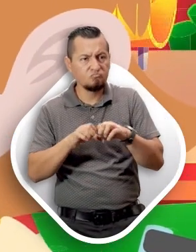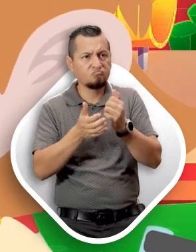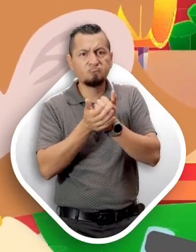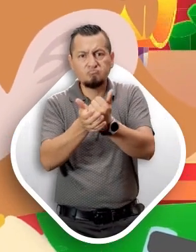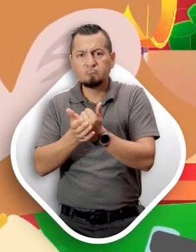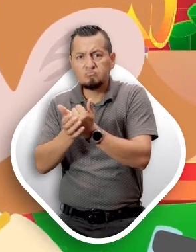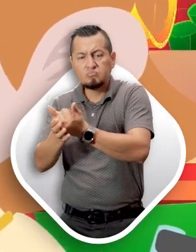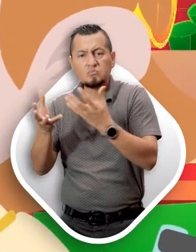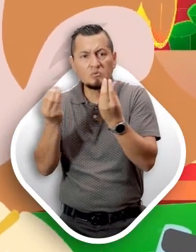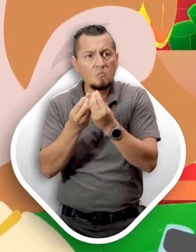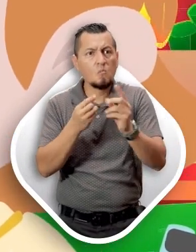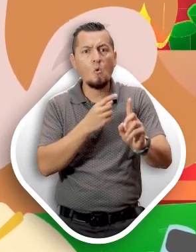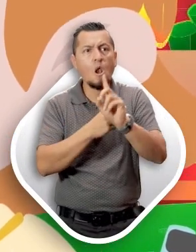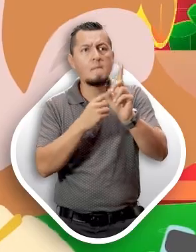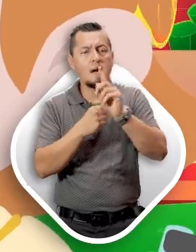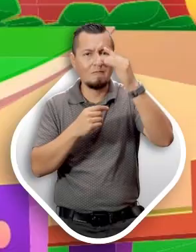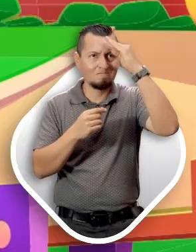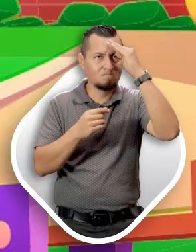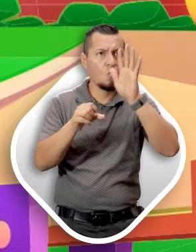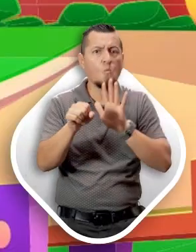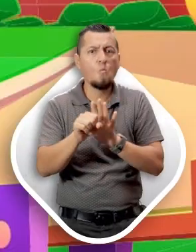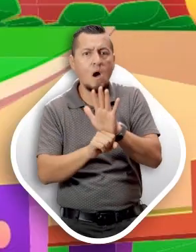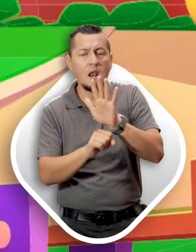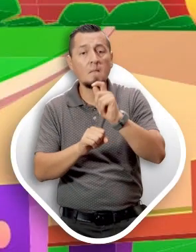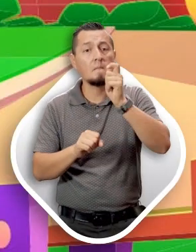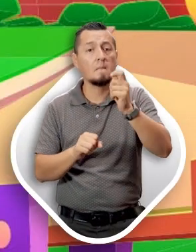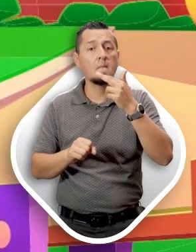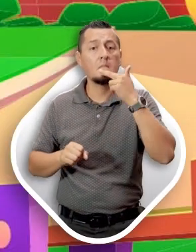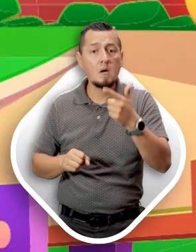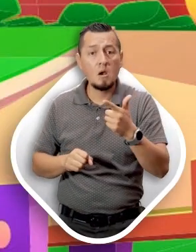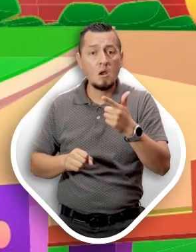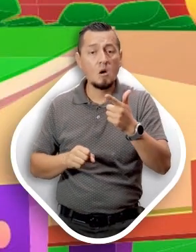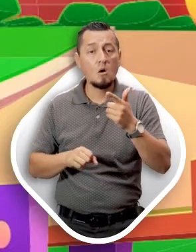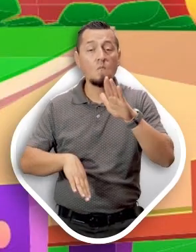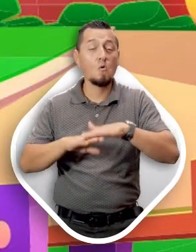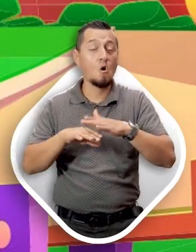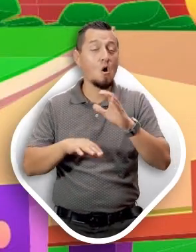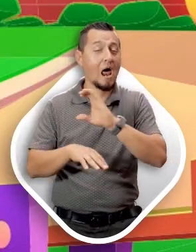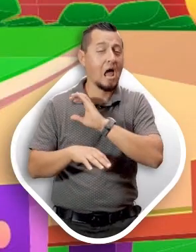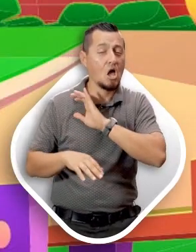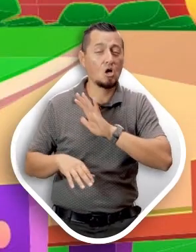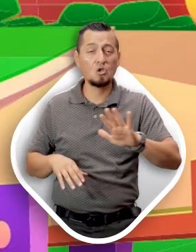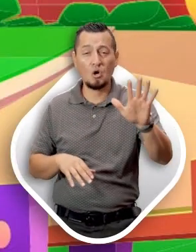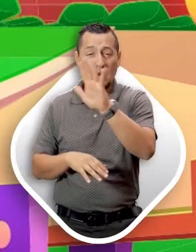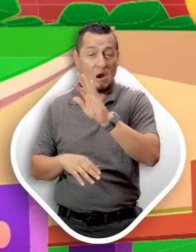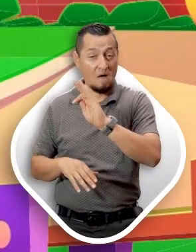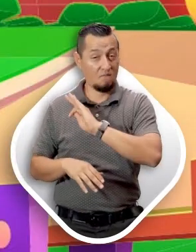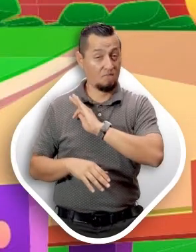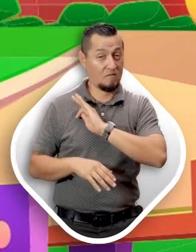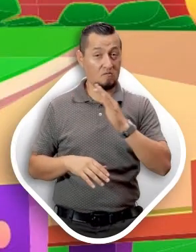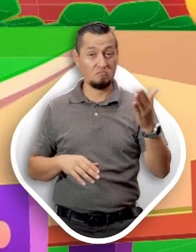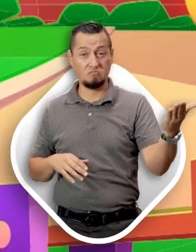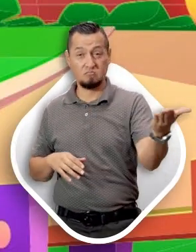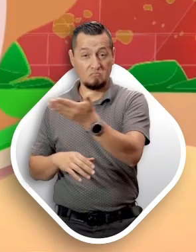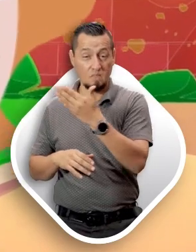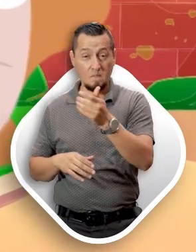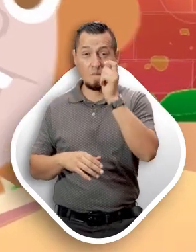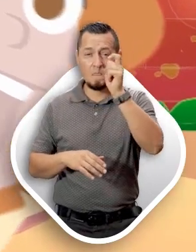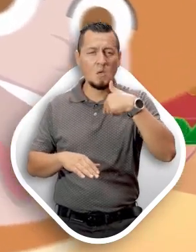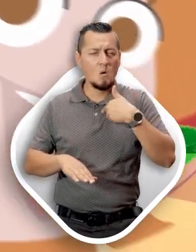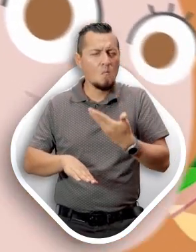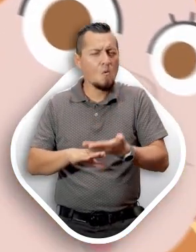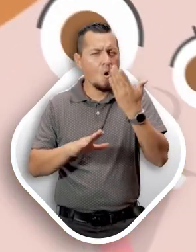ayudamos a resolver el problema. Max, con mucho cariño, les dijo. Los felicito, tropa.